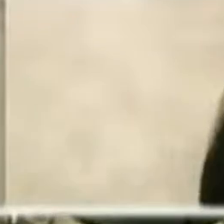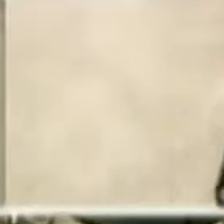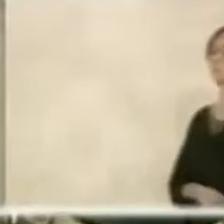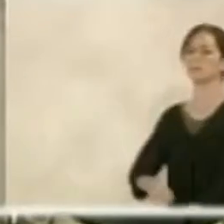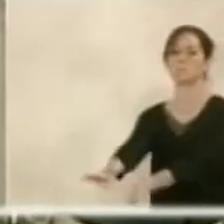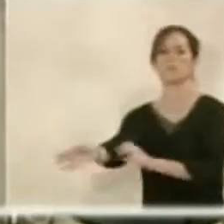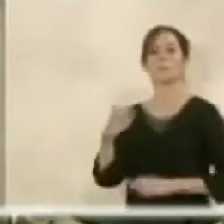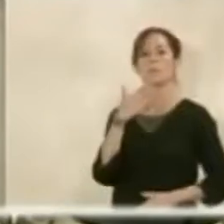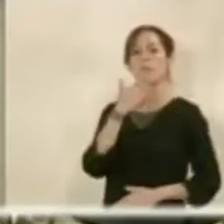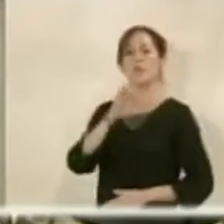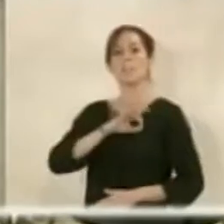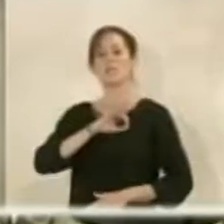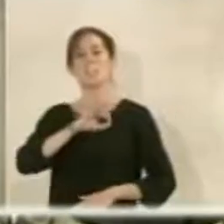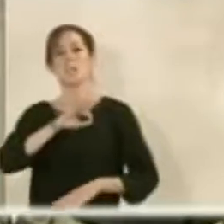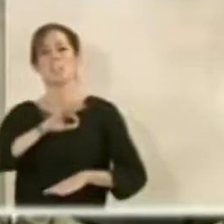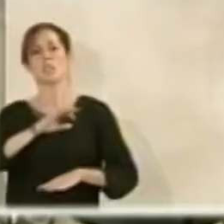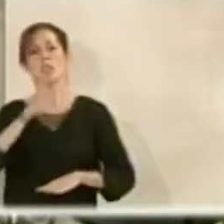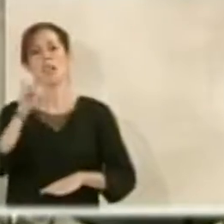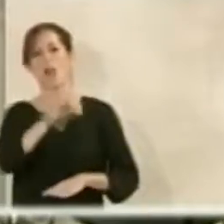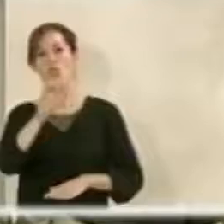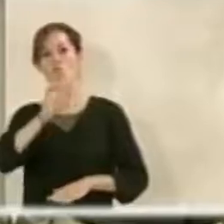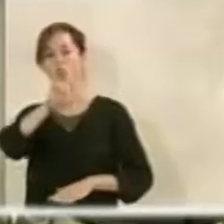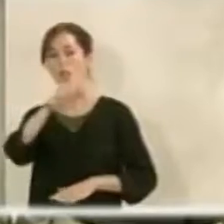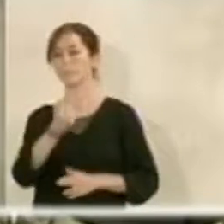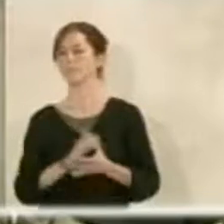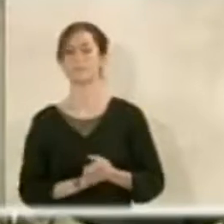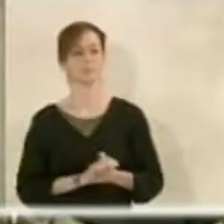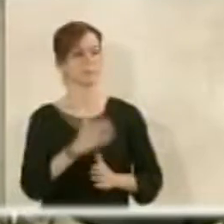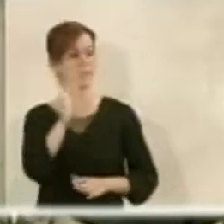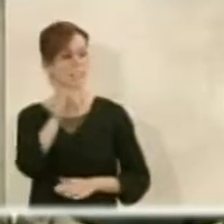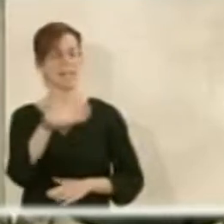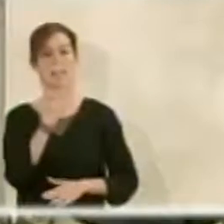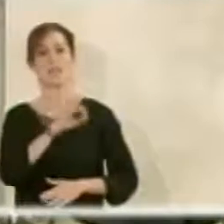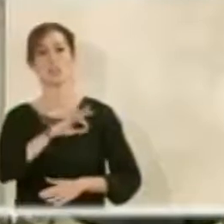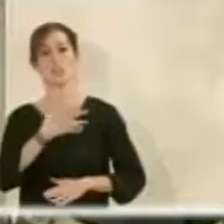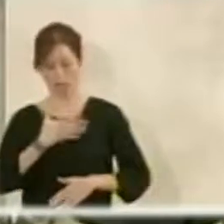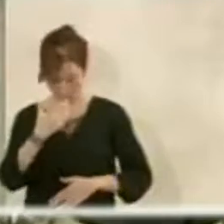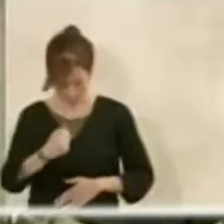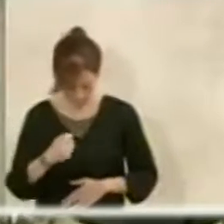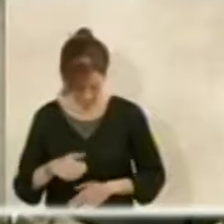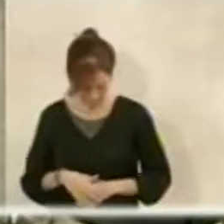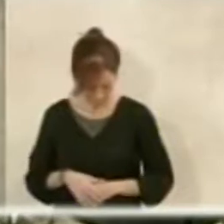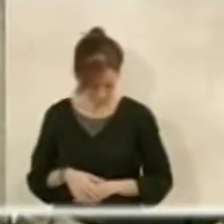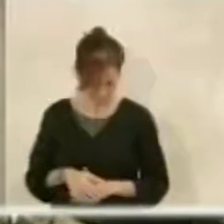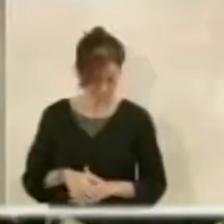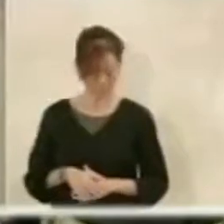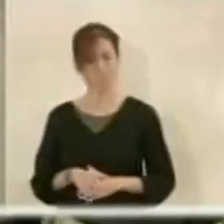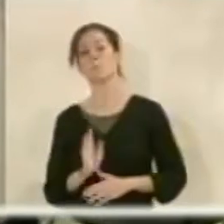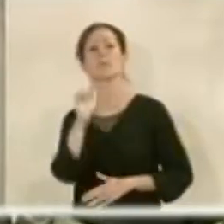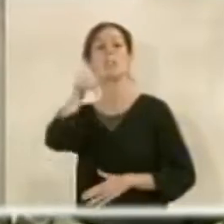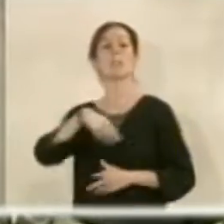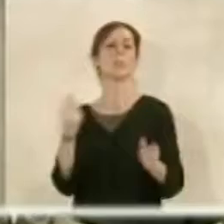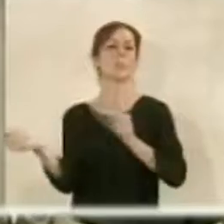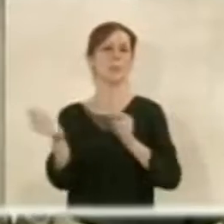Cazorla. ¿Alguna intervención, señor Peranava? Sí, muchas gracias, señor alcalde. Bueno, aquí se ha suscitado un debate